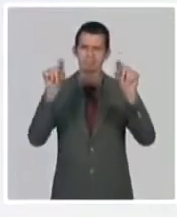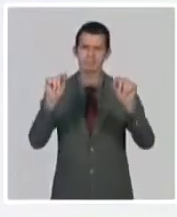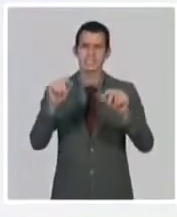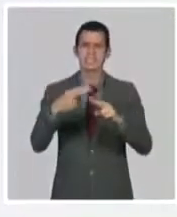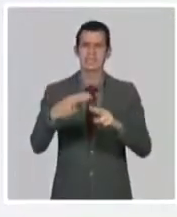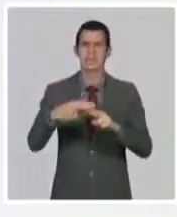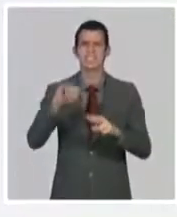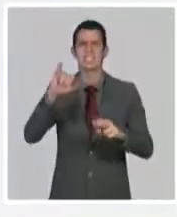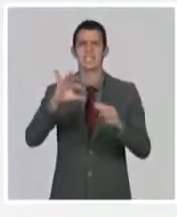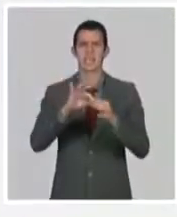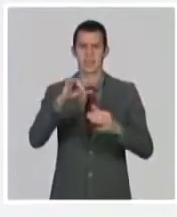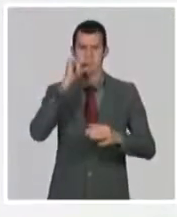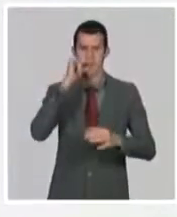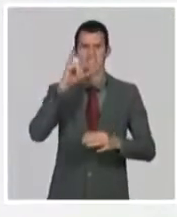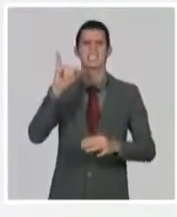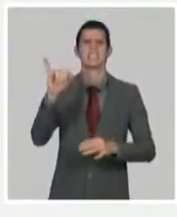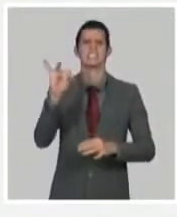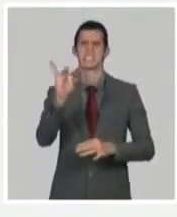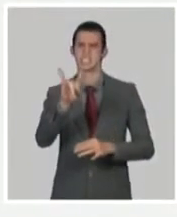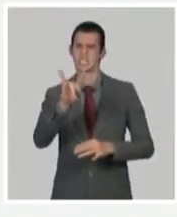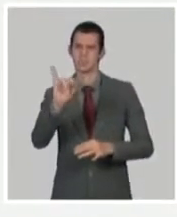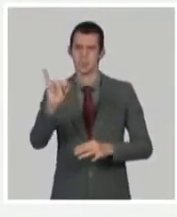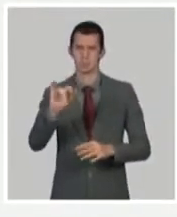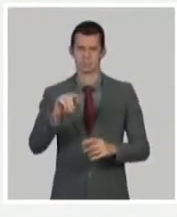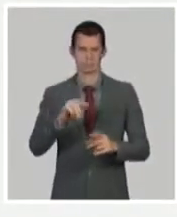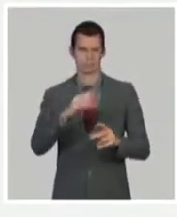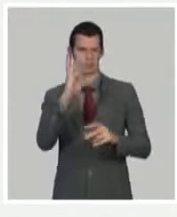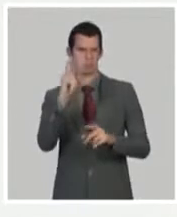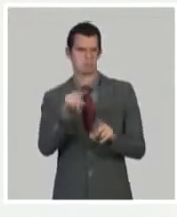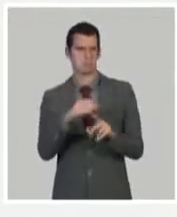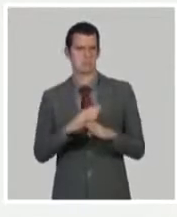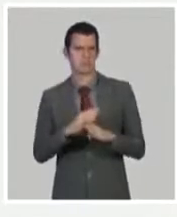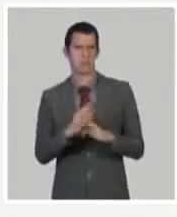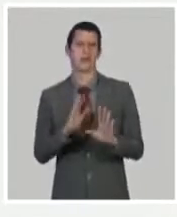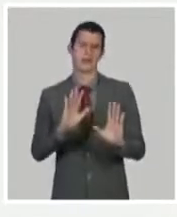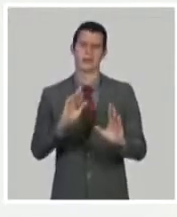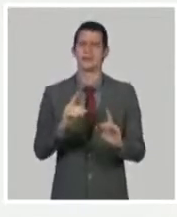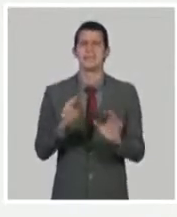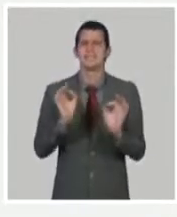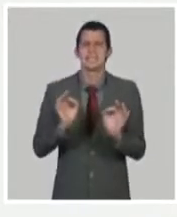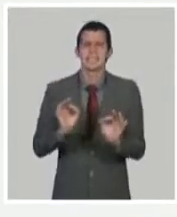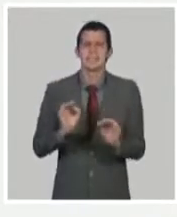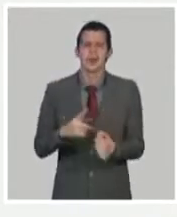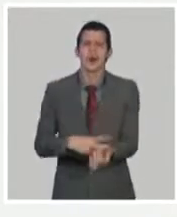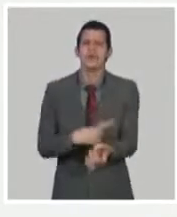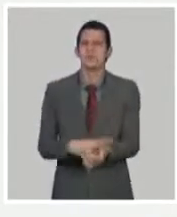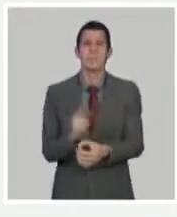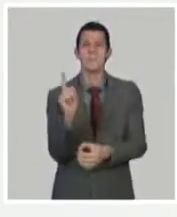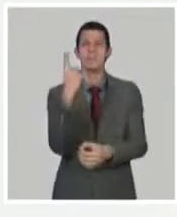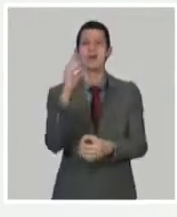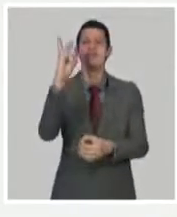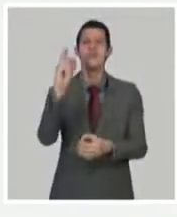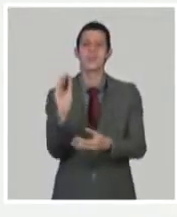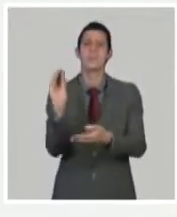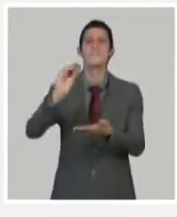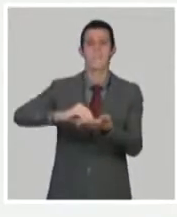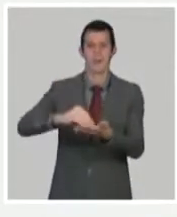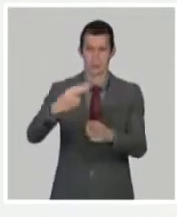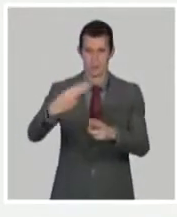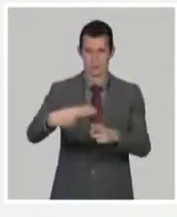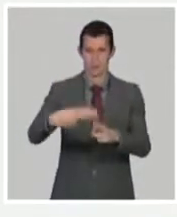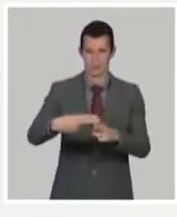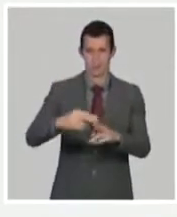Es una tradición en el 6GB cuando se abre un proyecto nuevo, tiene un código y después va, la vida misma le va definiendo un nombre,